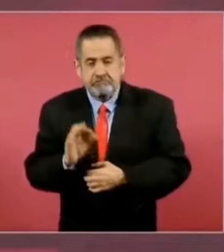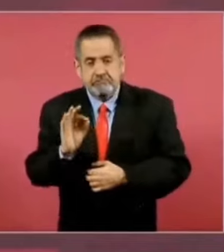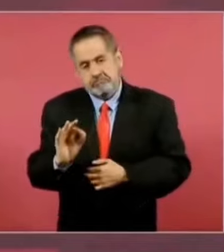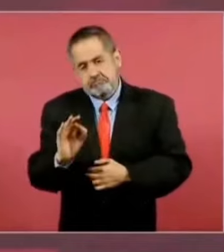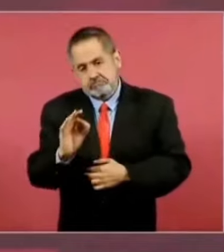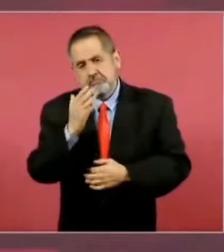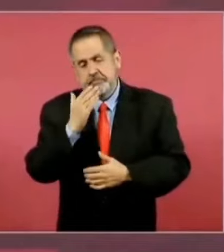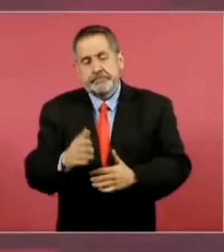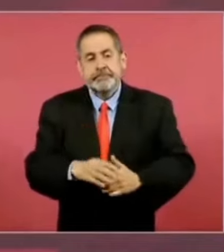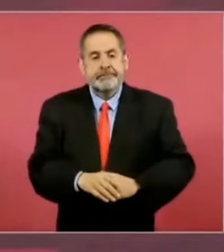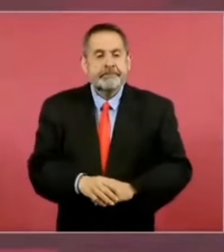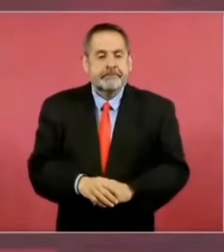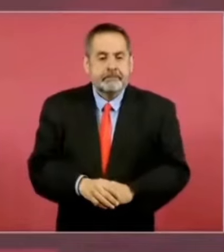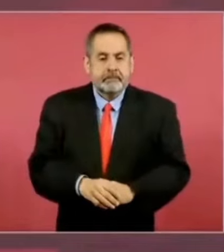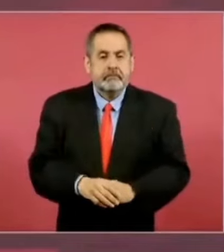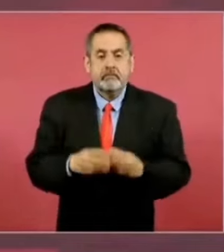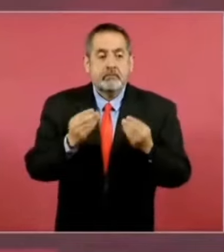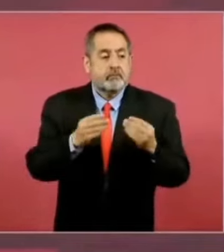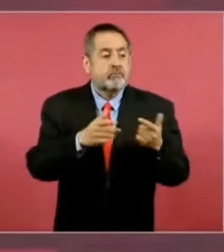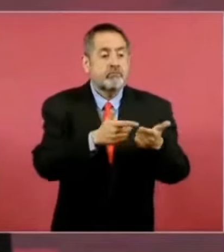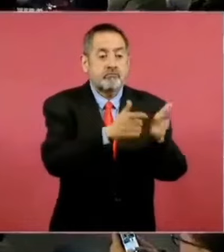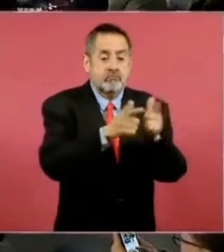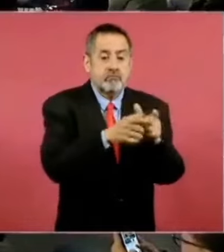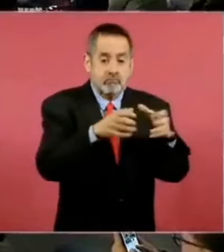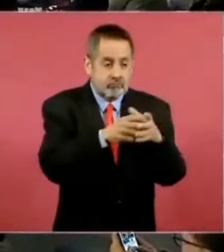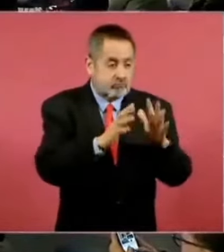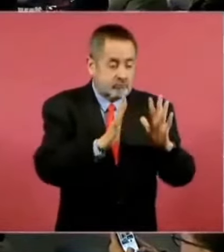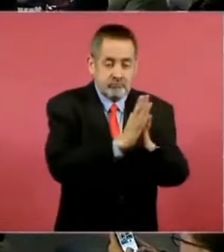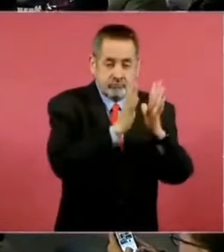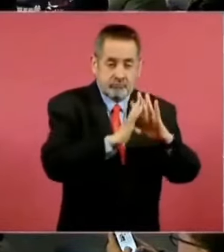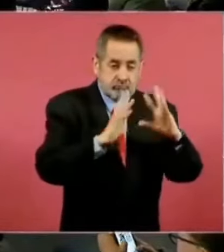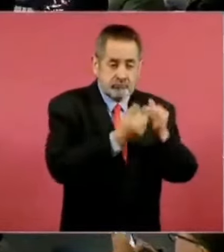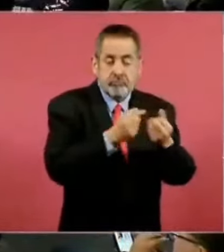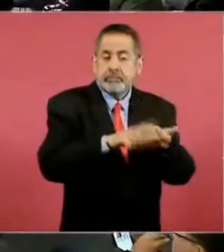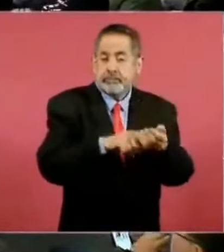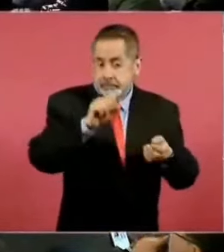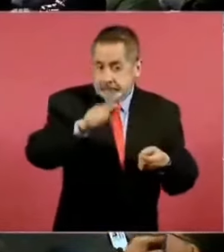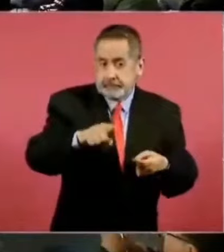que muchos de los que participaron, sobre todo en el 2006,